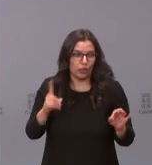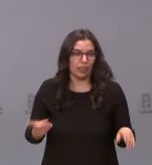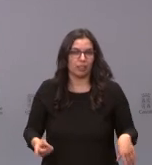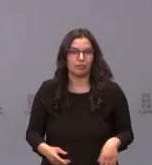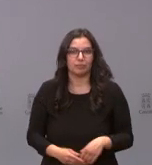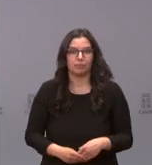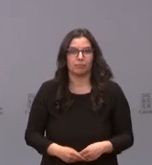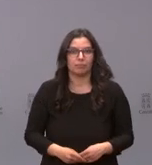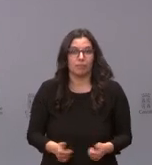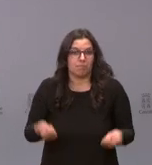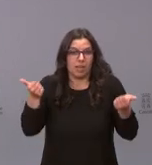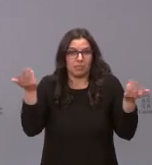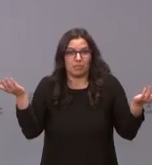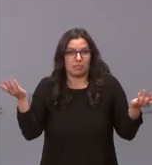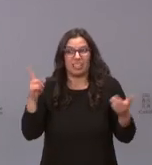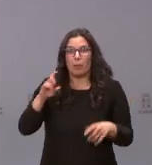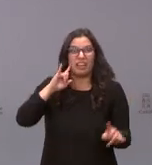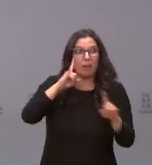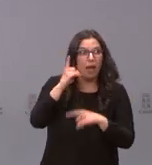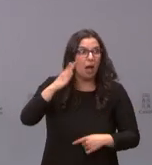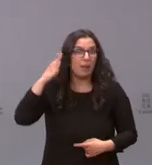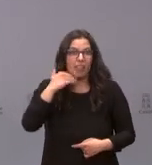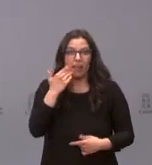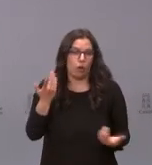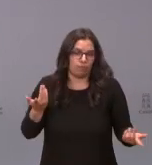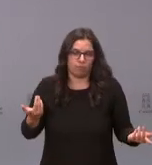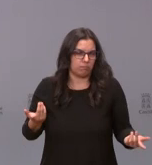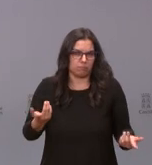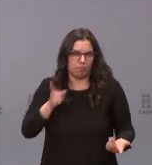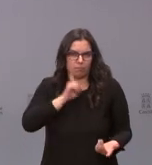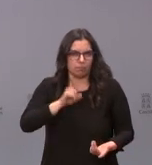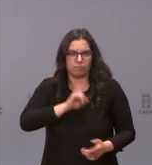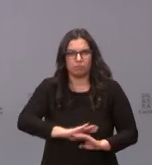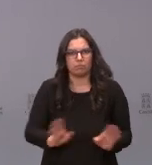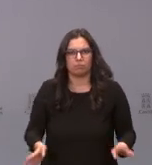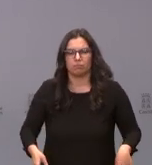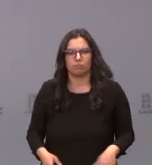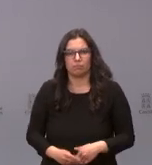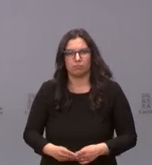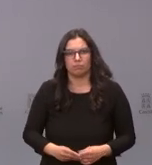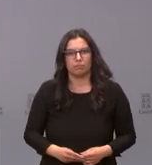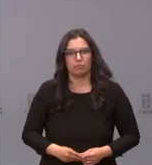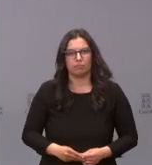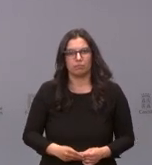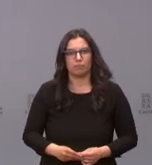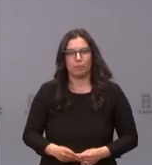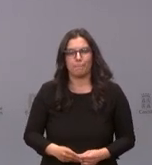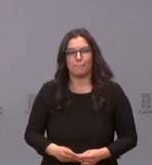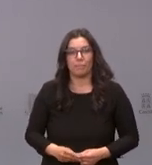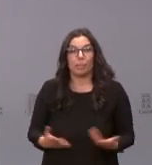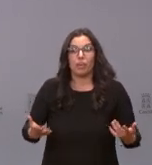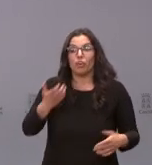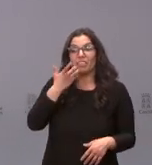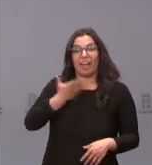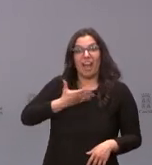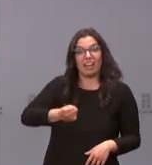No tengo más que decir sobre llamadas amenazantes eso simplemente es una calumnia. Pero que el alcalde de